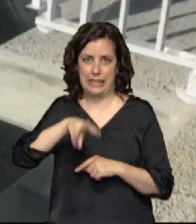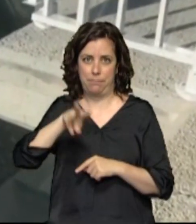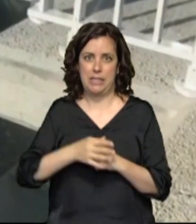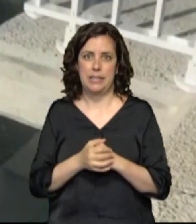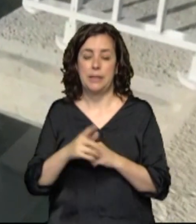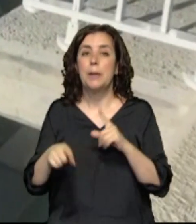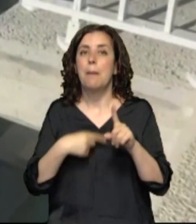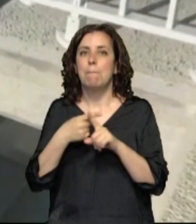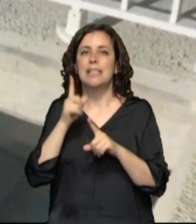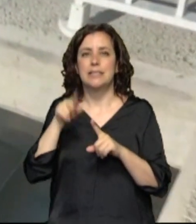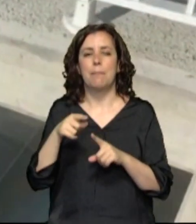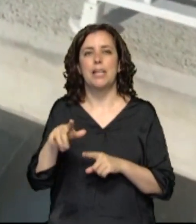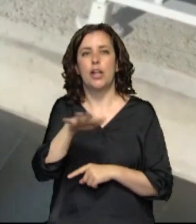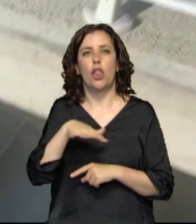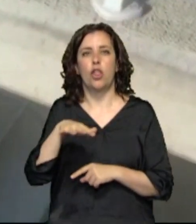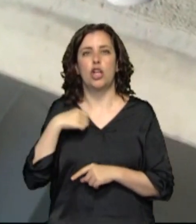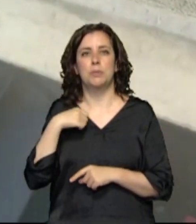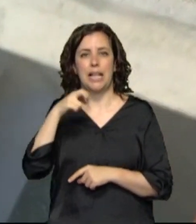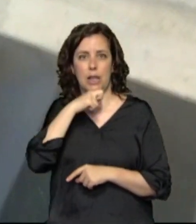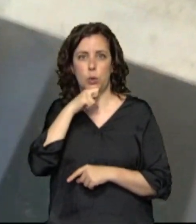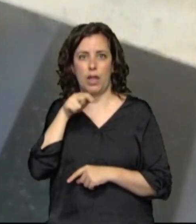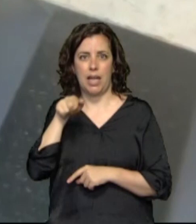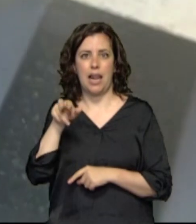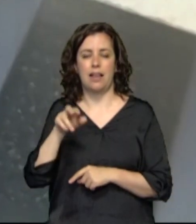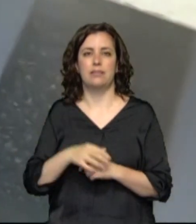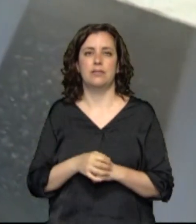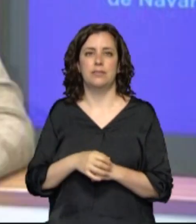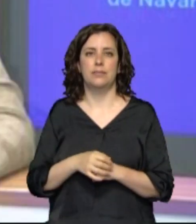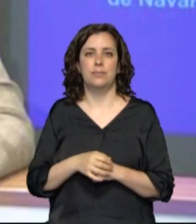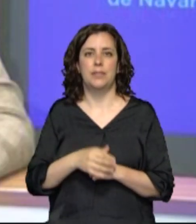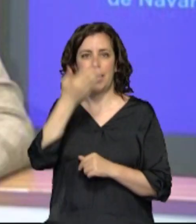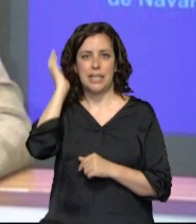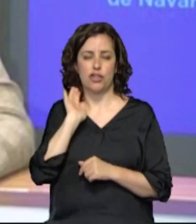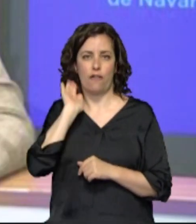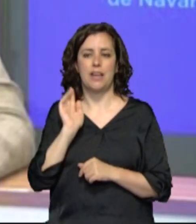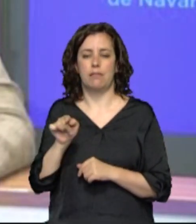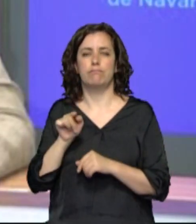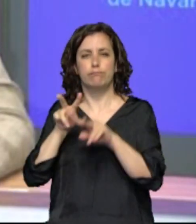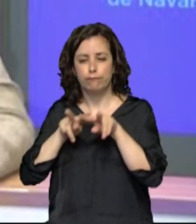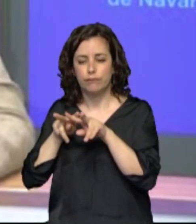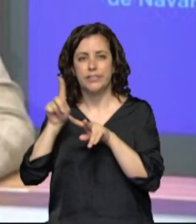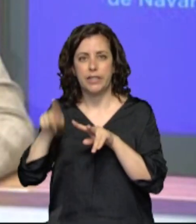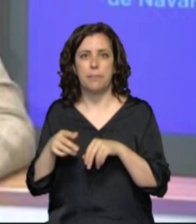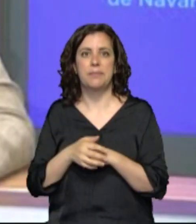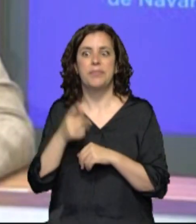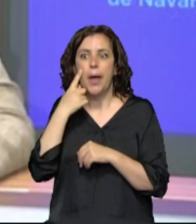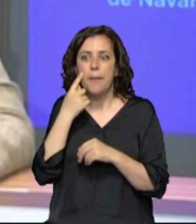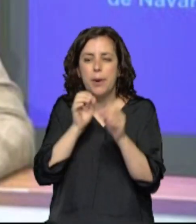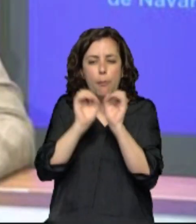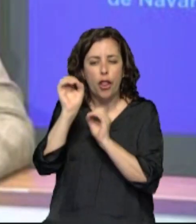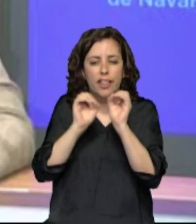de aguas del Hospital Reina Sofía de Tudela. Para relacionar concentración de restos de virus con un número concreto de